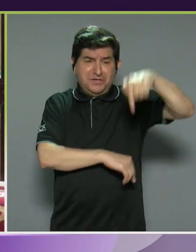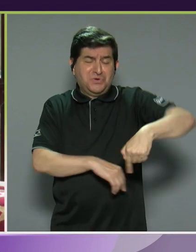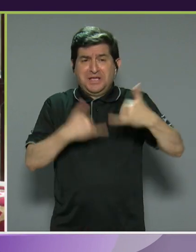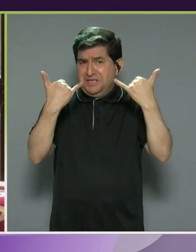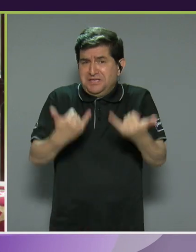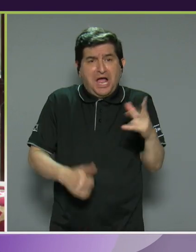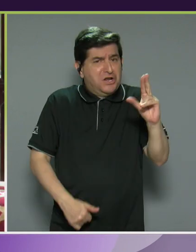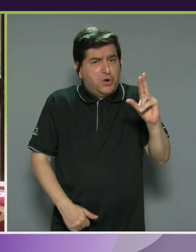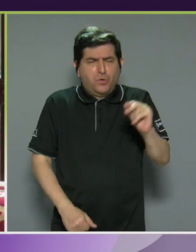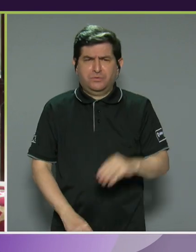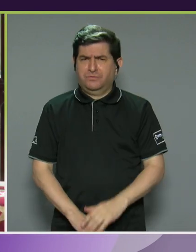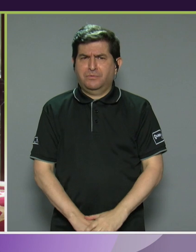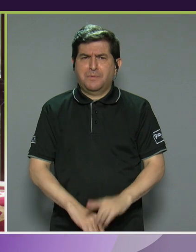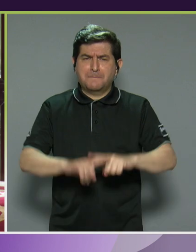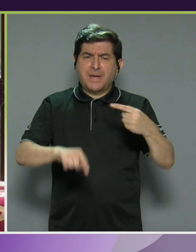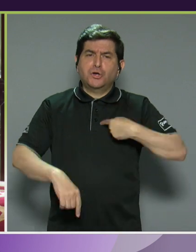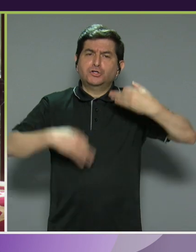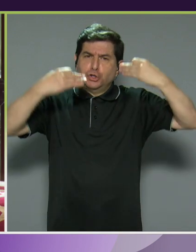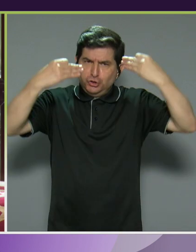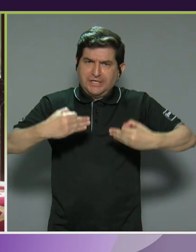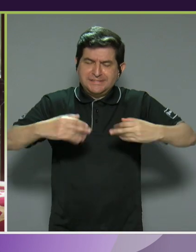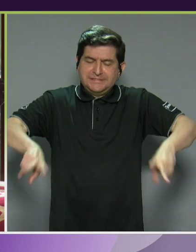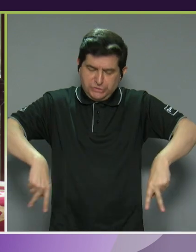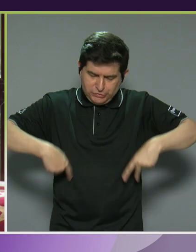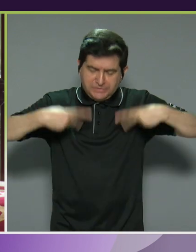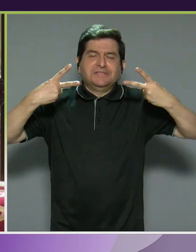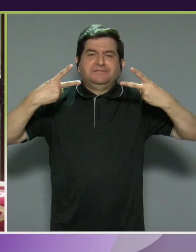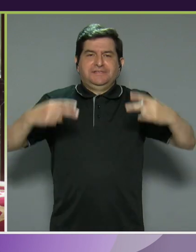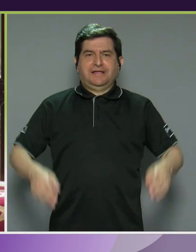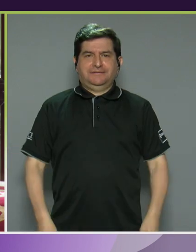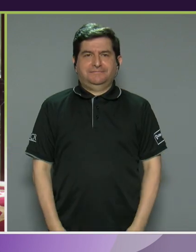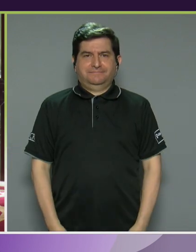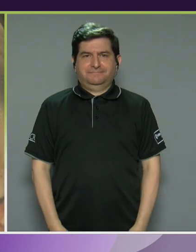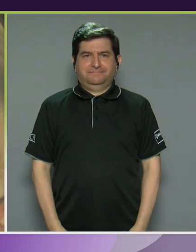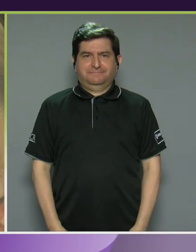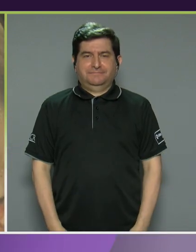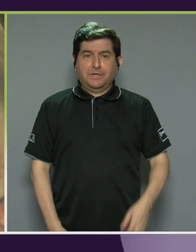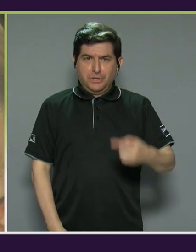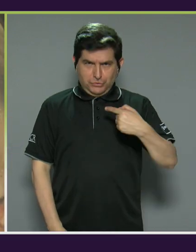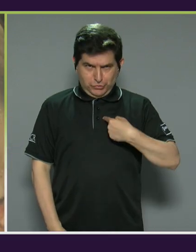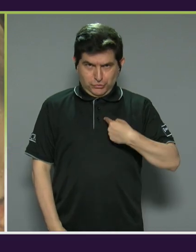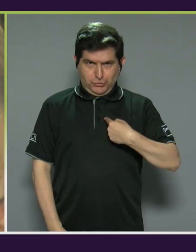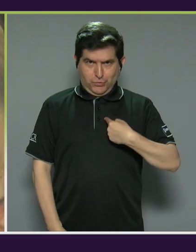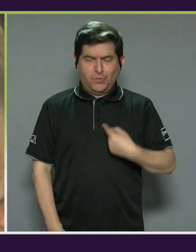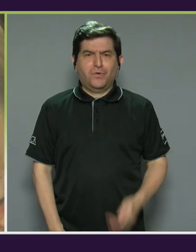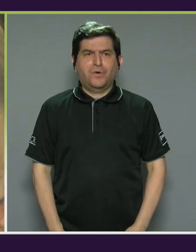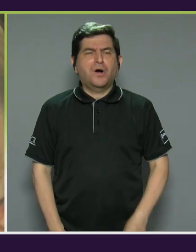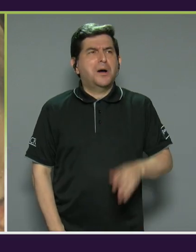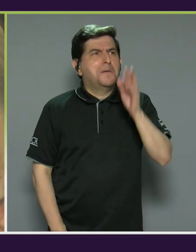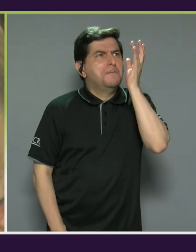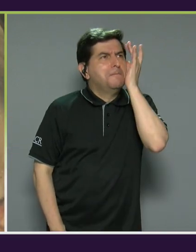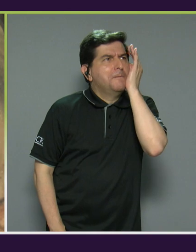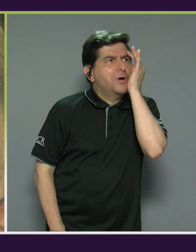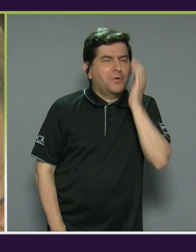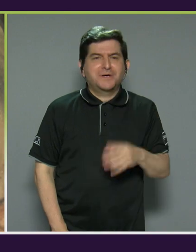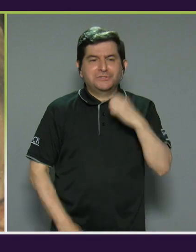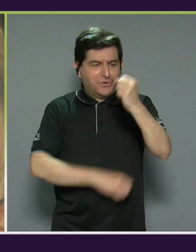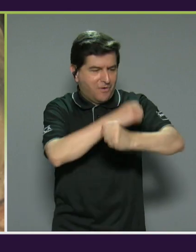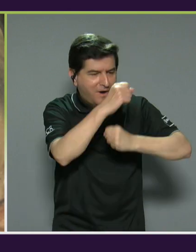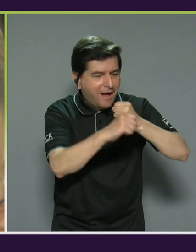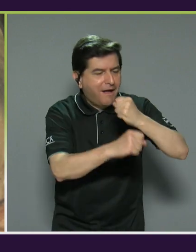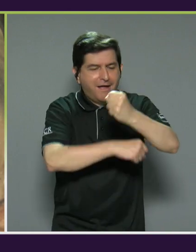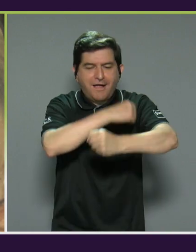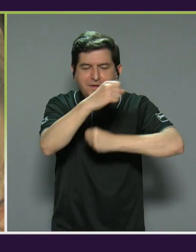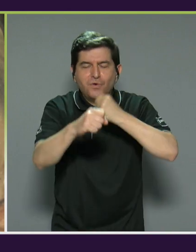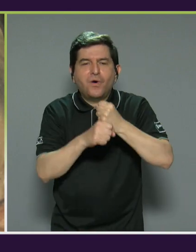es que tomé una decisión de vida y es que voy tomando las preocupaciones año a